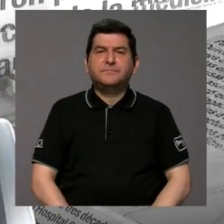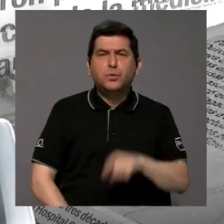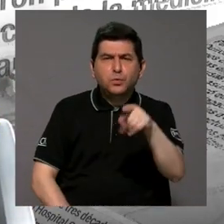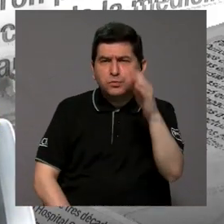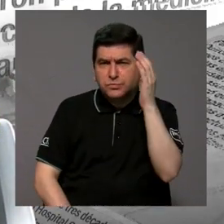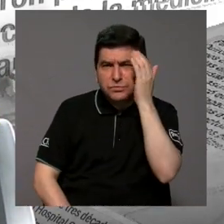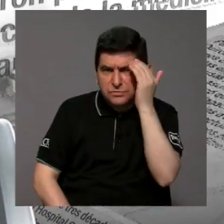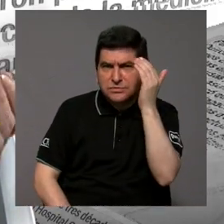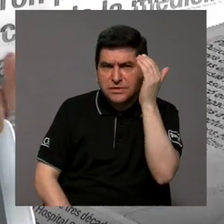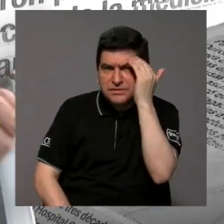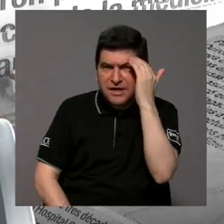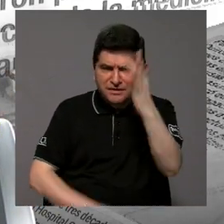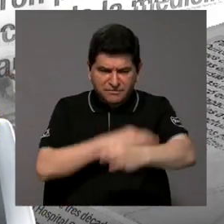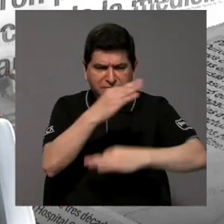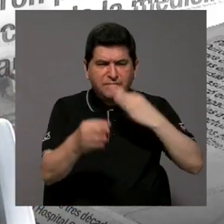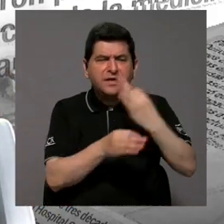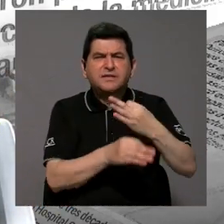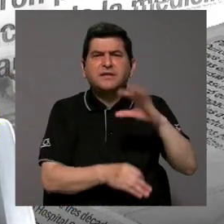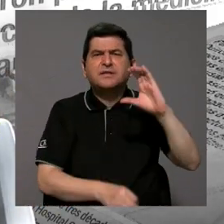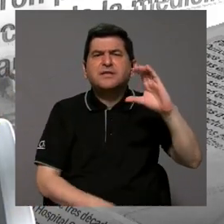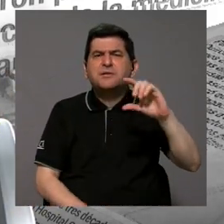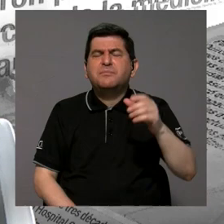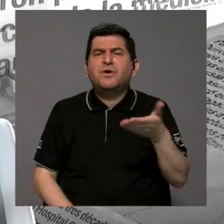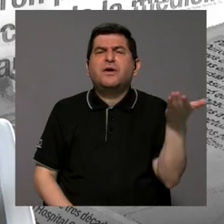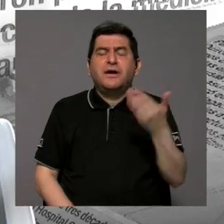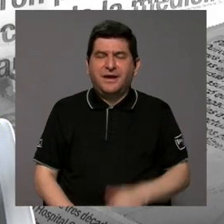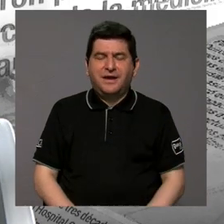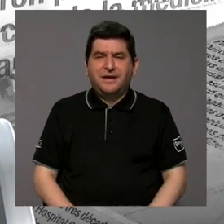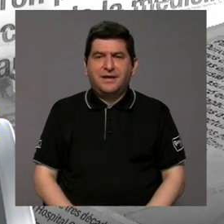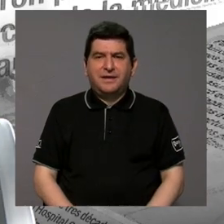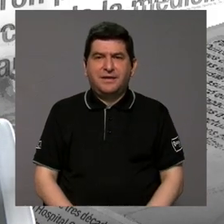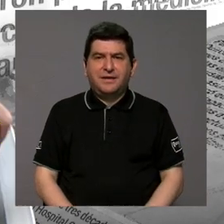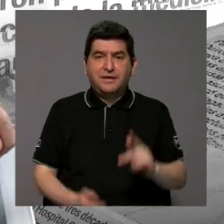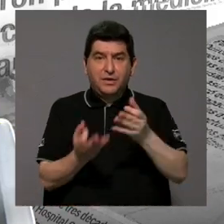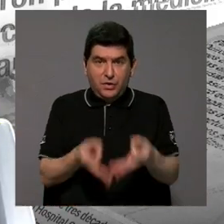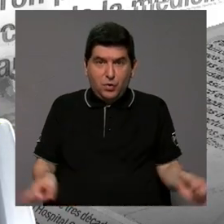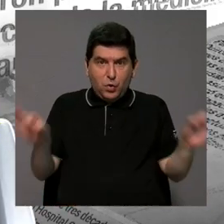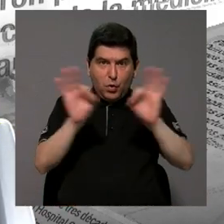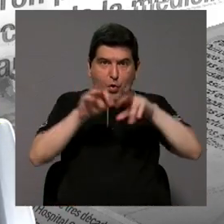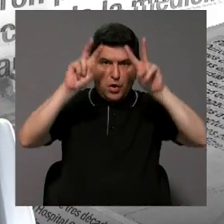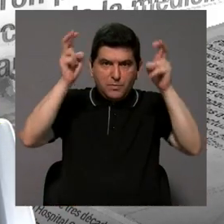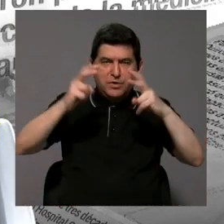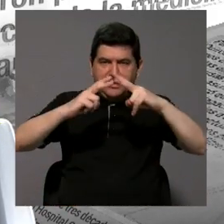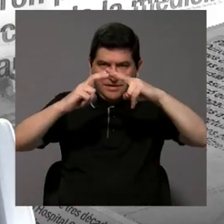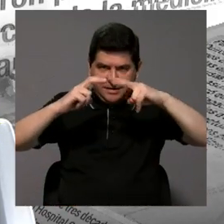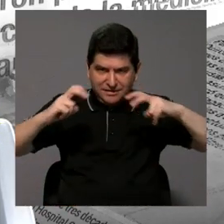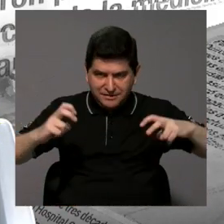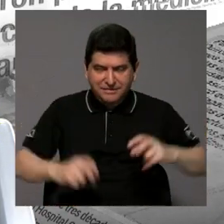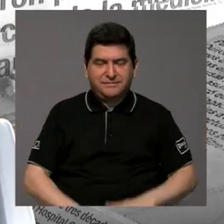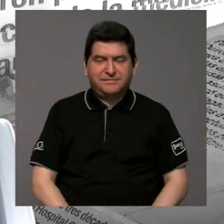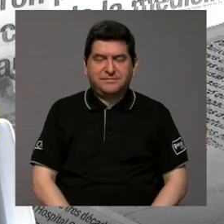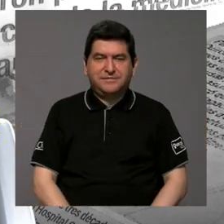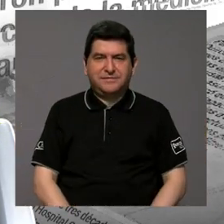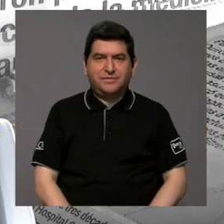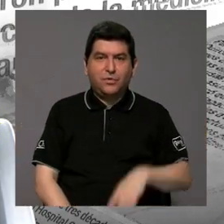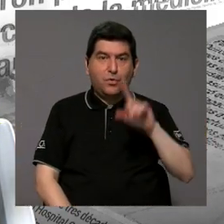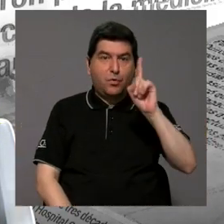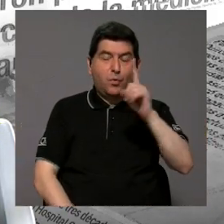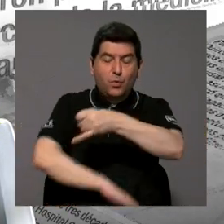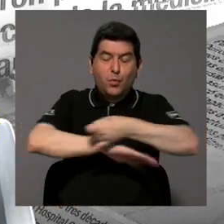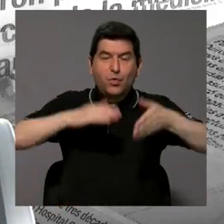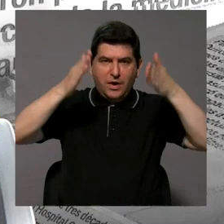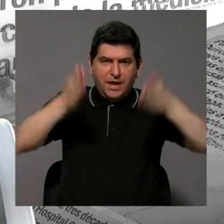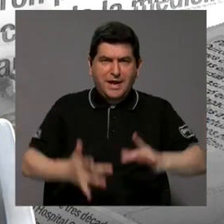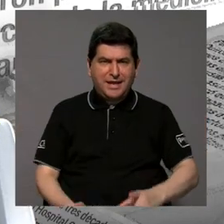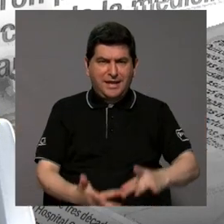¿Qué sabe usted de este tipo de baterías? Lo que importa de este tema lo analizaremos con un